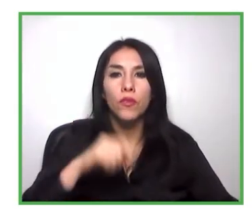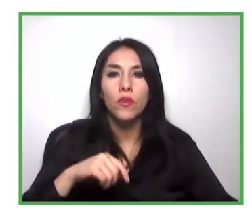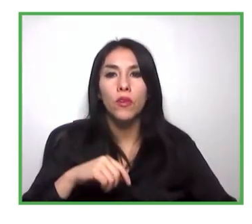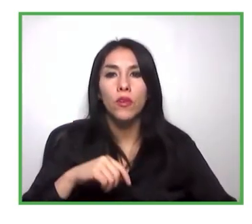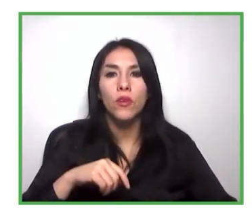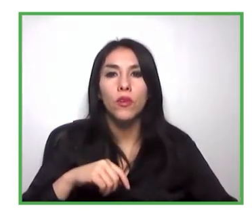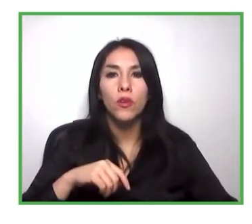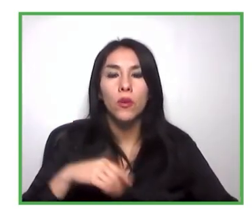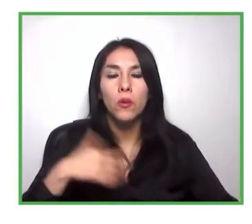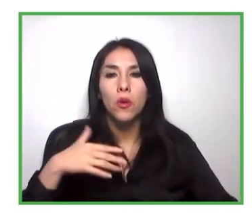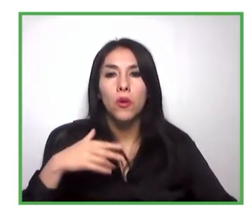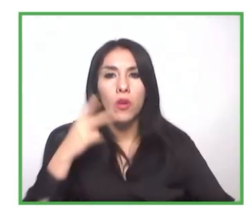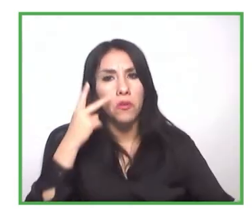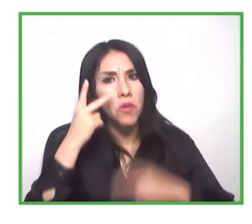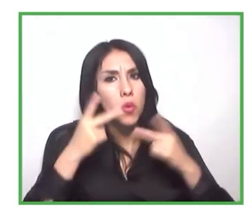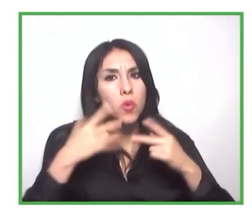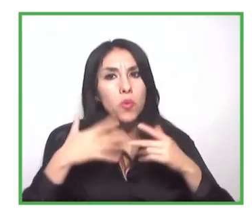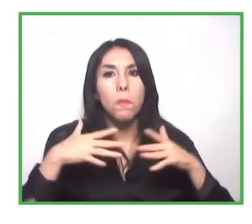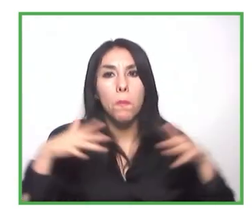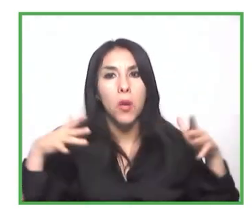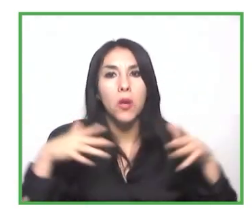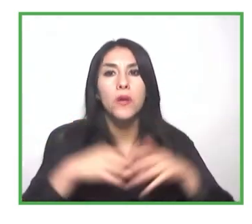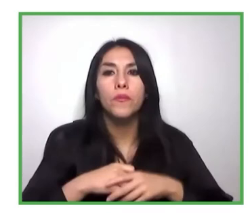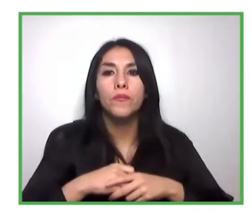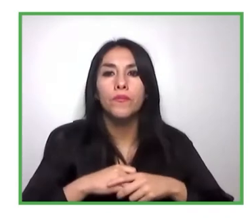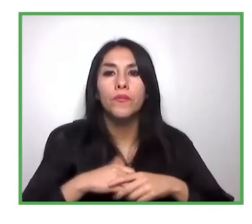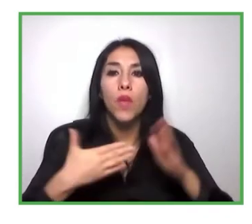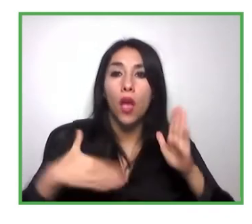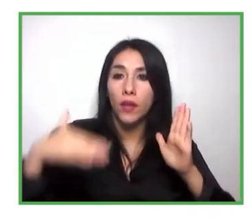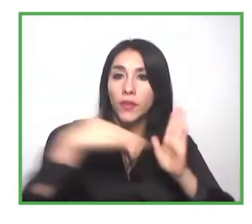y que esto lógicamente pueda favorecer más aún la inclusión.